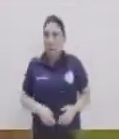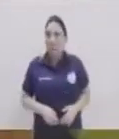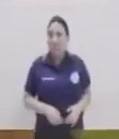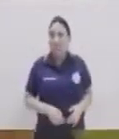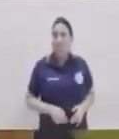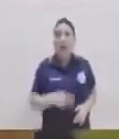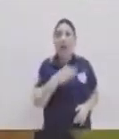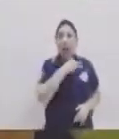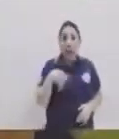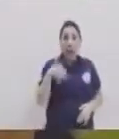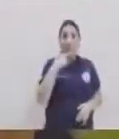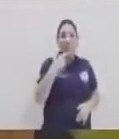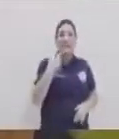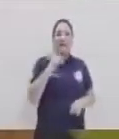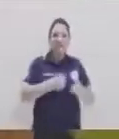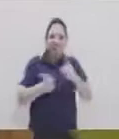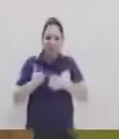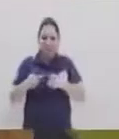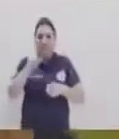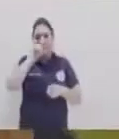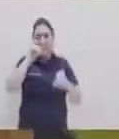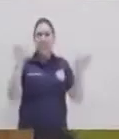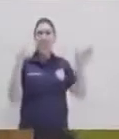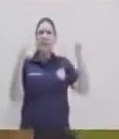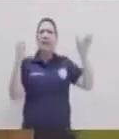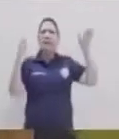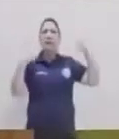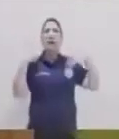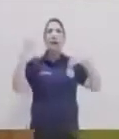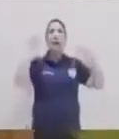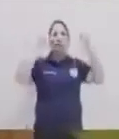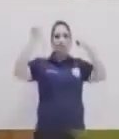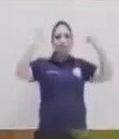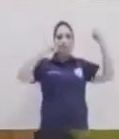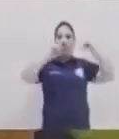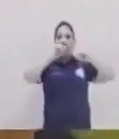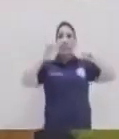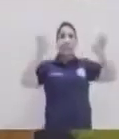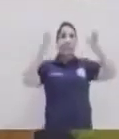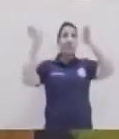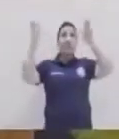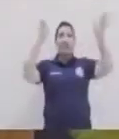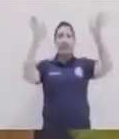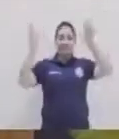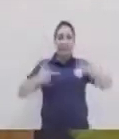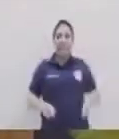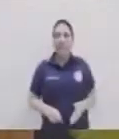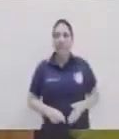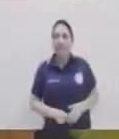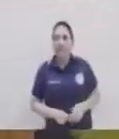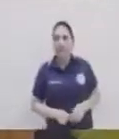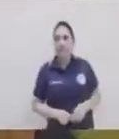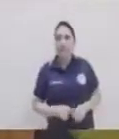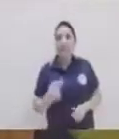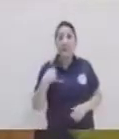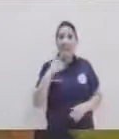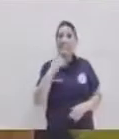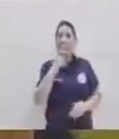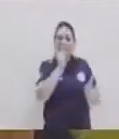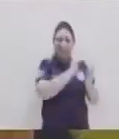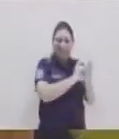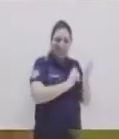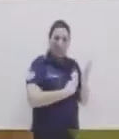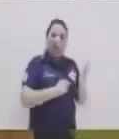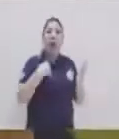el nombre tiene mucho que ver con lo que vas a escuchar, porque se siente como que estuviera un montón de pájaros revoloteando y hablando al mismo tiempo. Ajá. Y